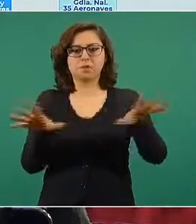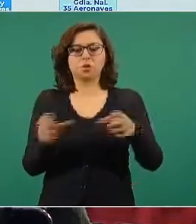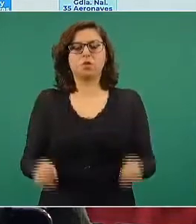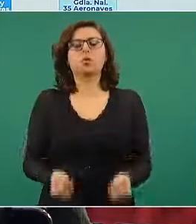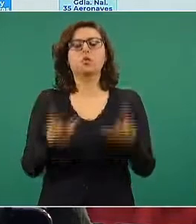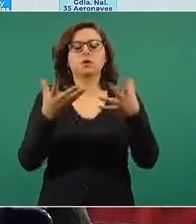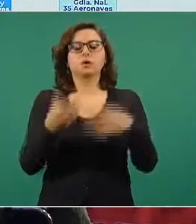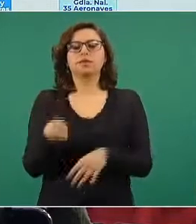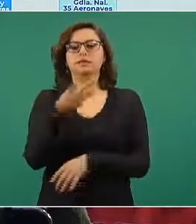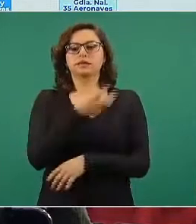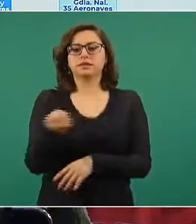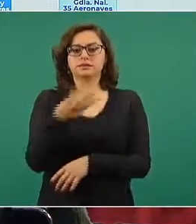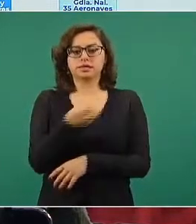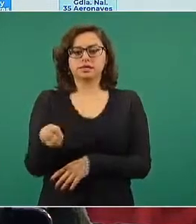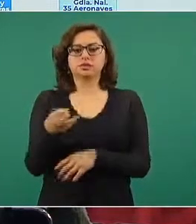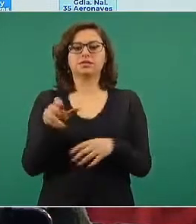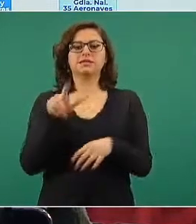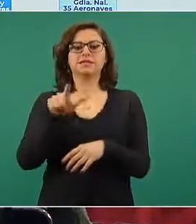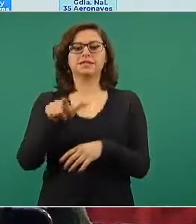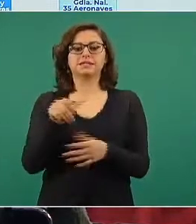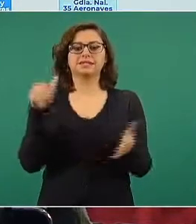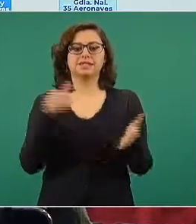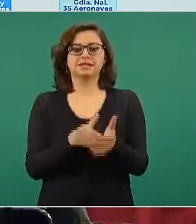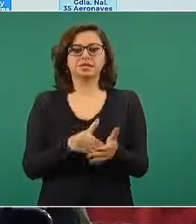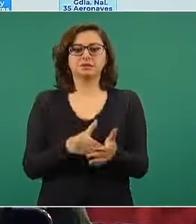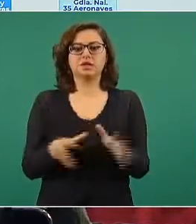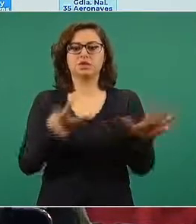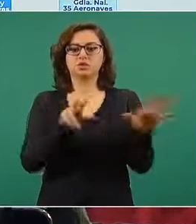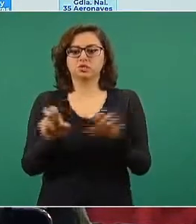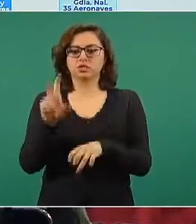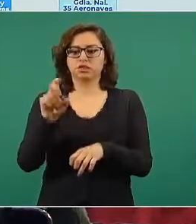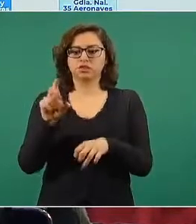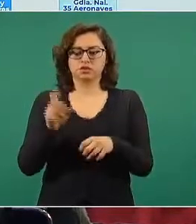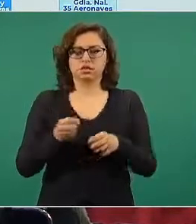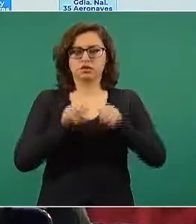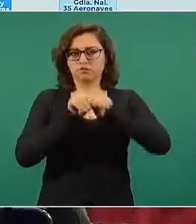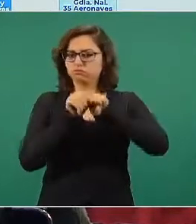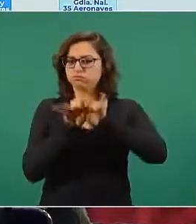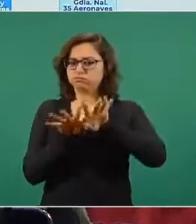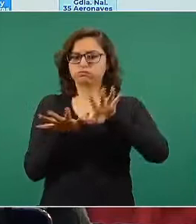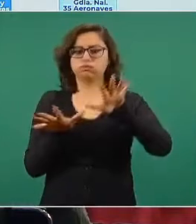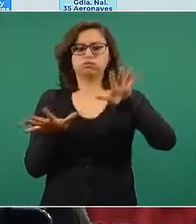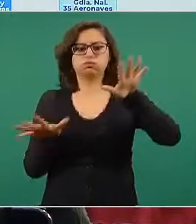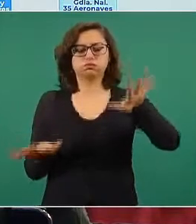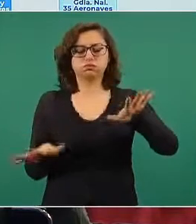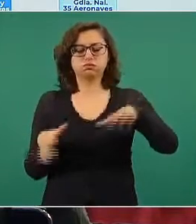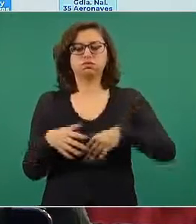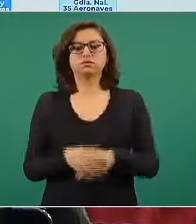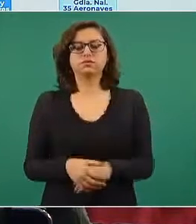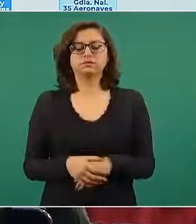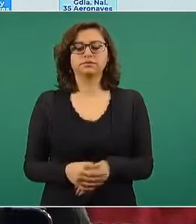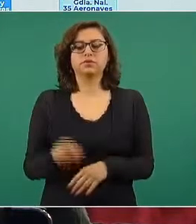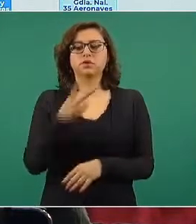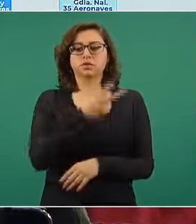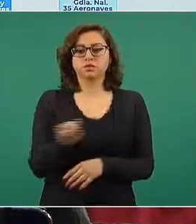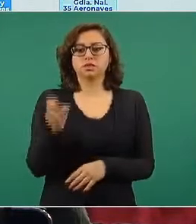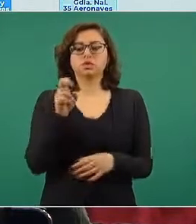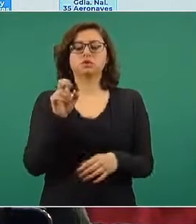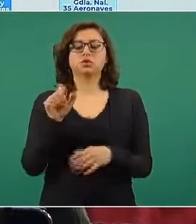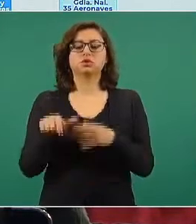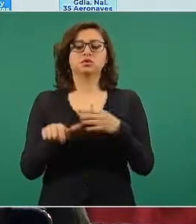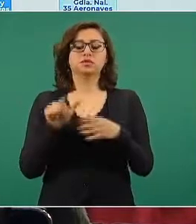317 mil 830, de los cuales la fuerza operativa está en 217 mil